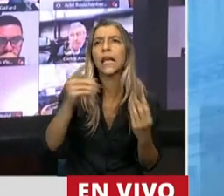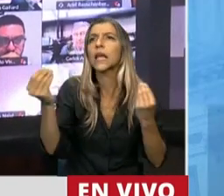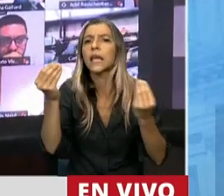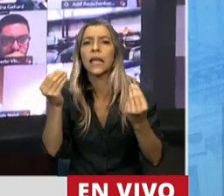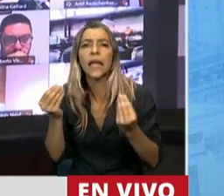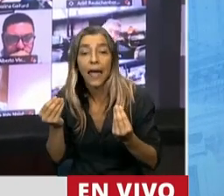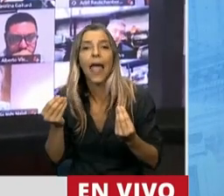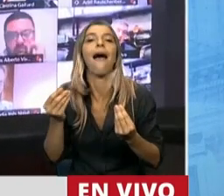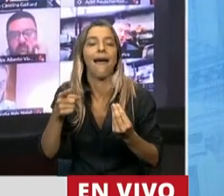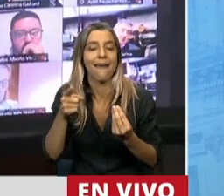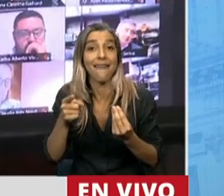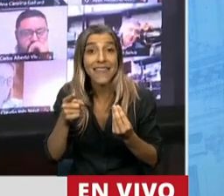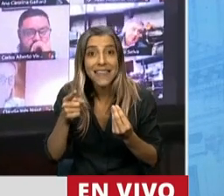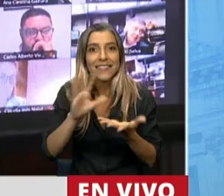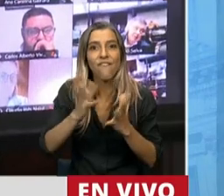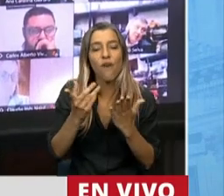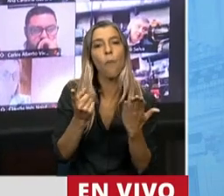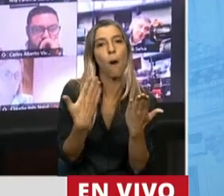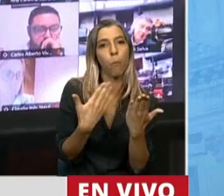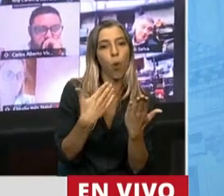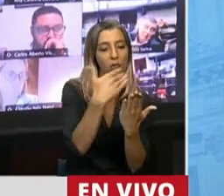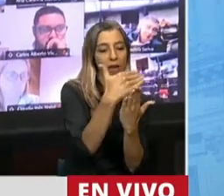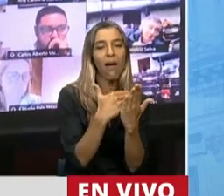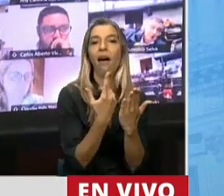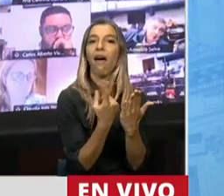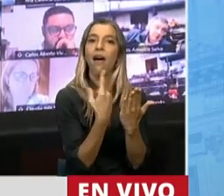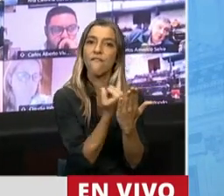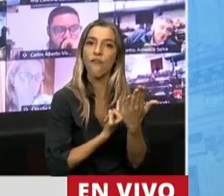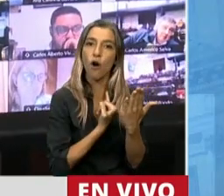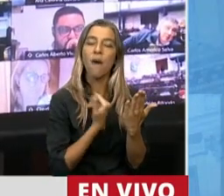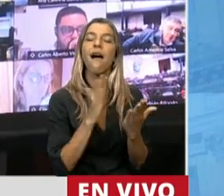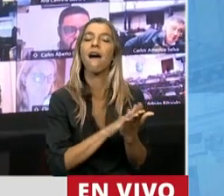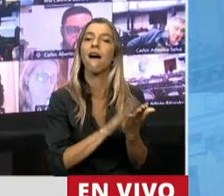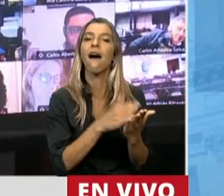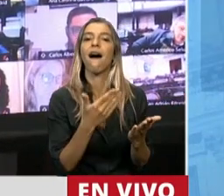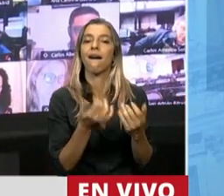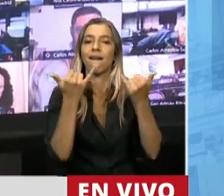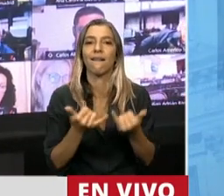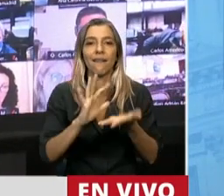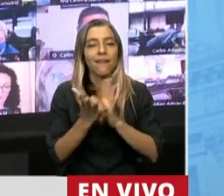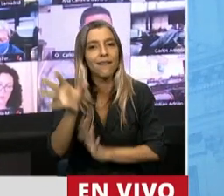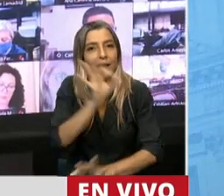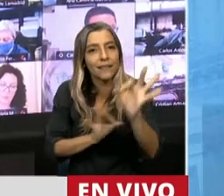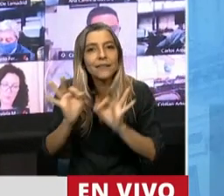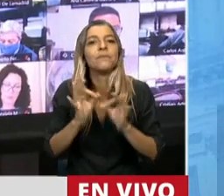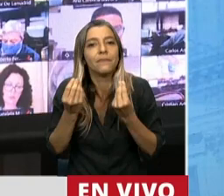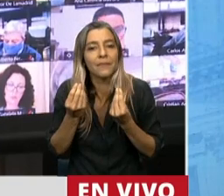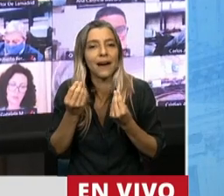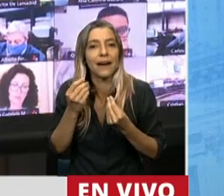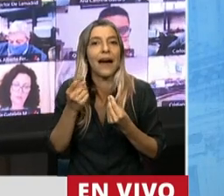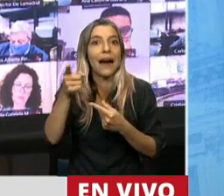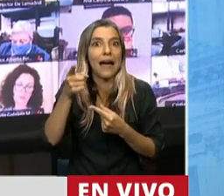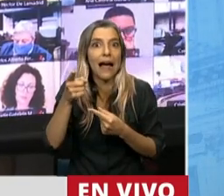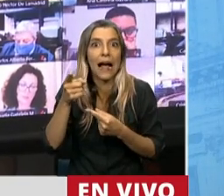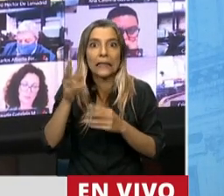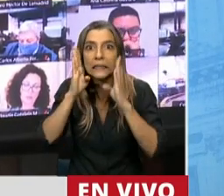Poder hacer ese seguimiento y pensar estrategias tempranas para no llegar al abandono. Creo